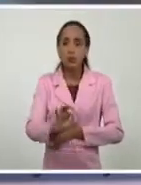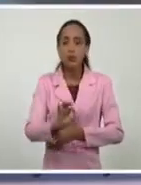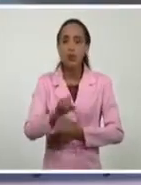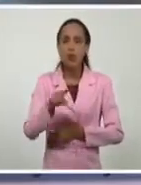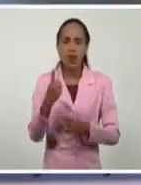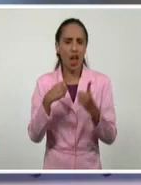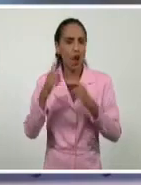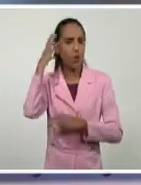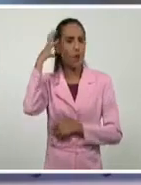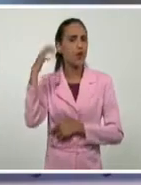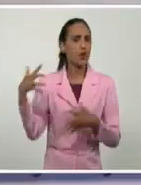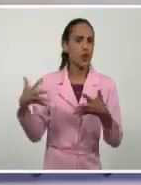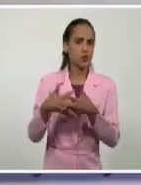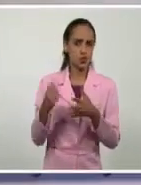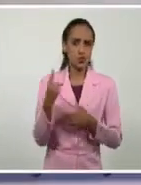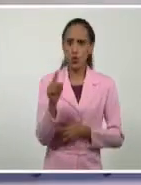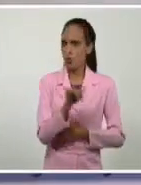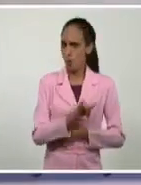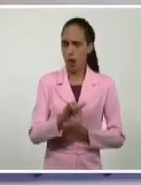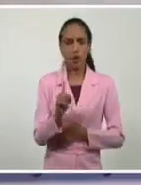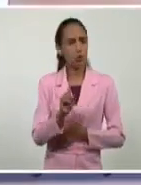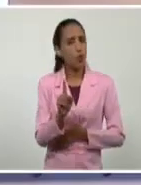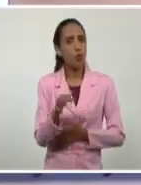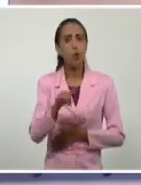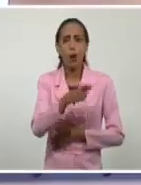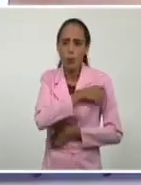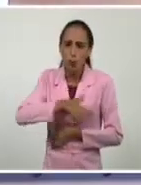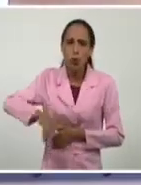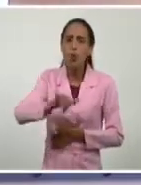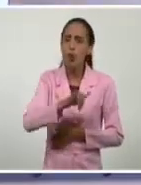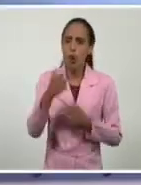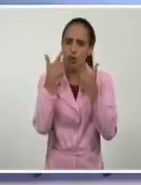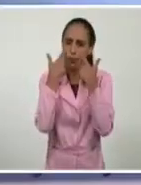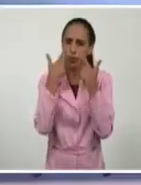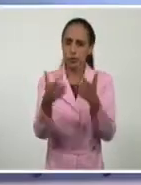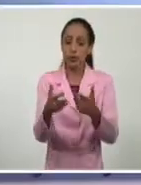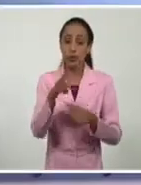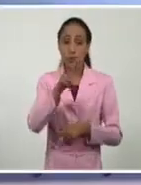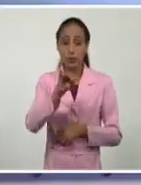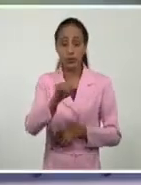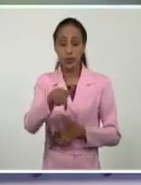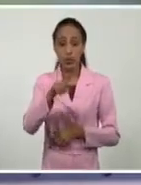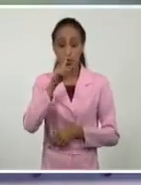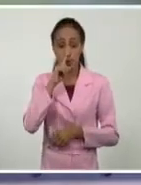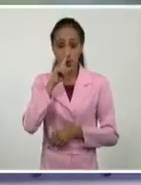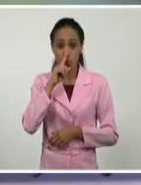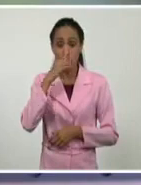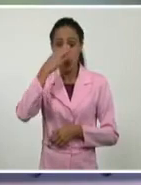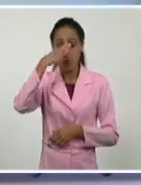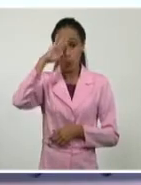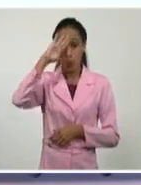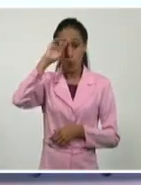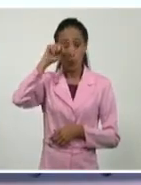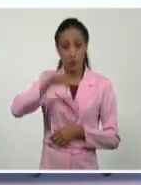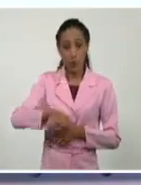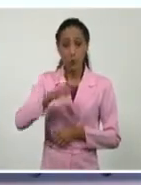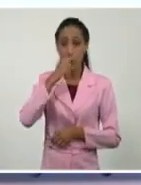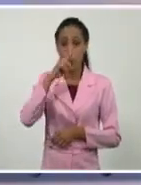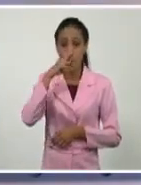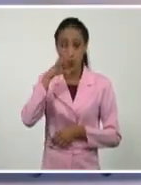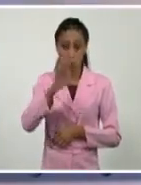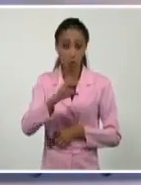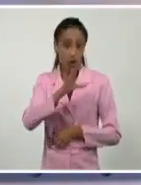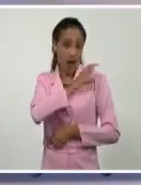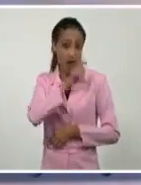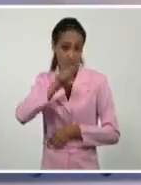gobiernos, no lo es. El próximo 23 de junio, en nombre de toda Cuba, Bruno volverá a presentar la resolución cubana